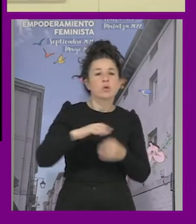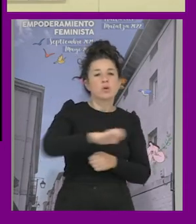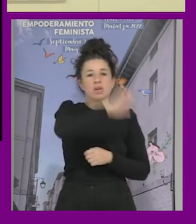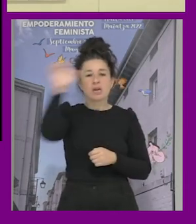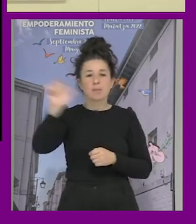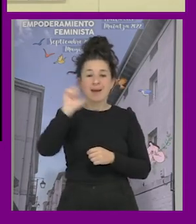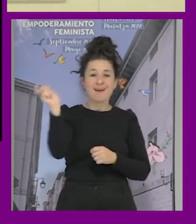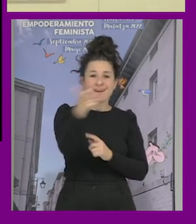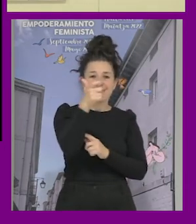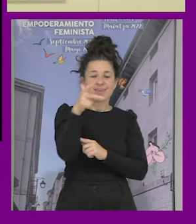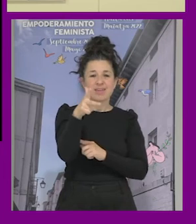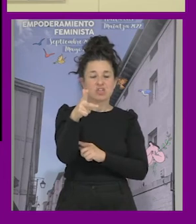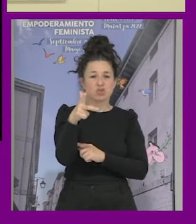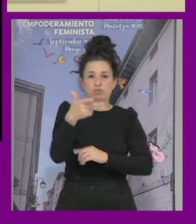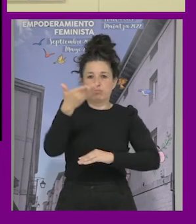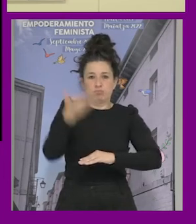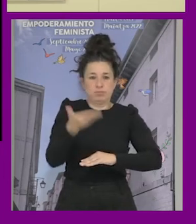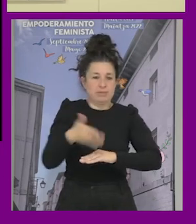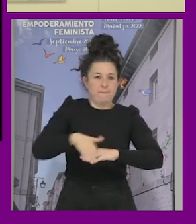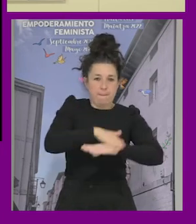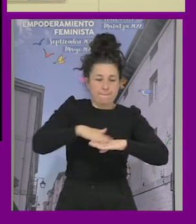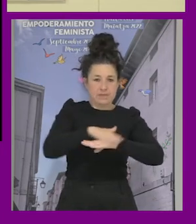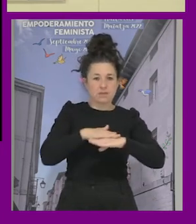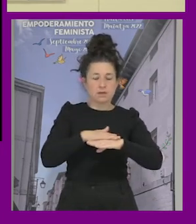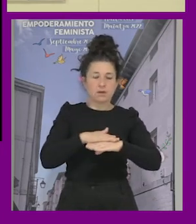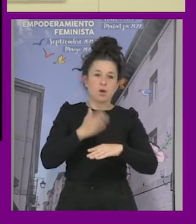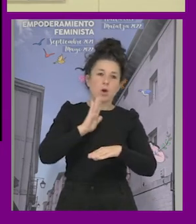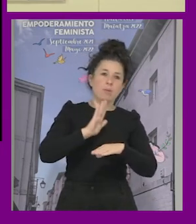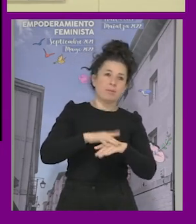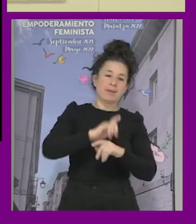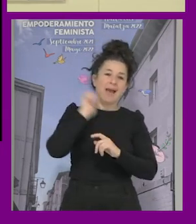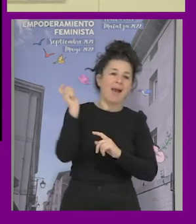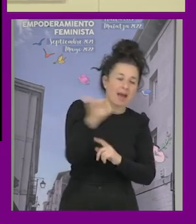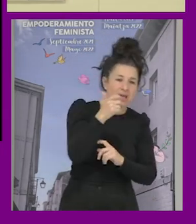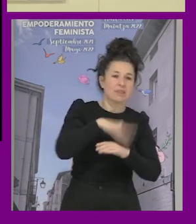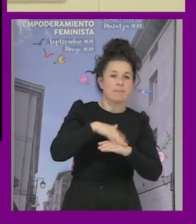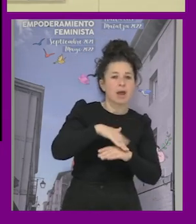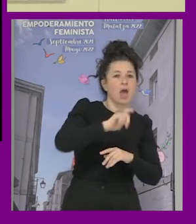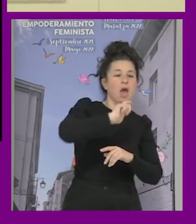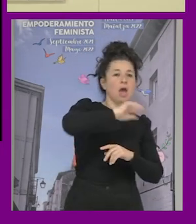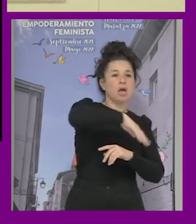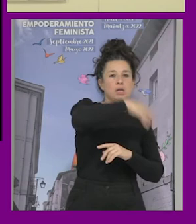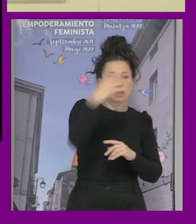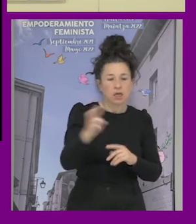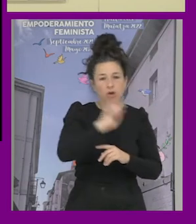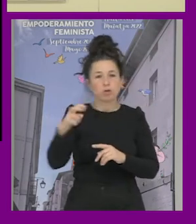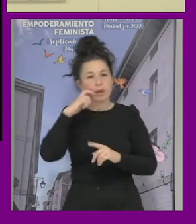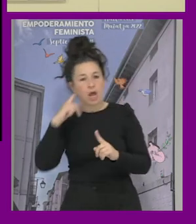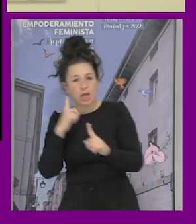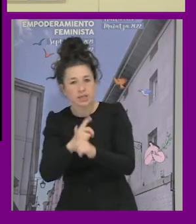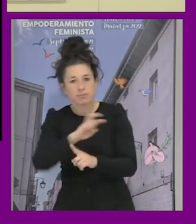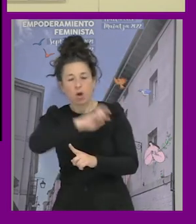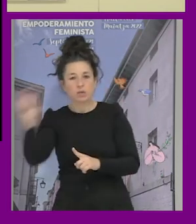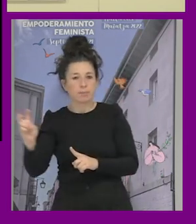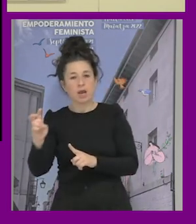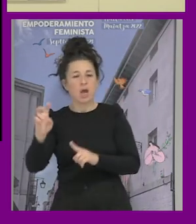de Derechos Fundamentales que es como bueno no vamos a generar una agencia para el LGTBI otra para el racismo otra para la intolerancia religiosa sino